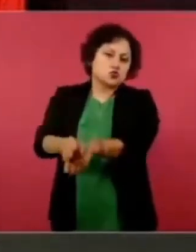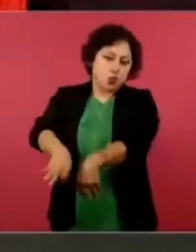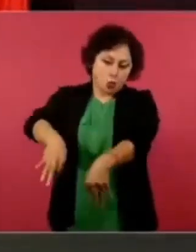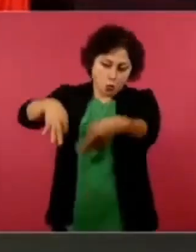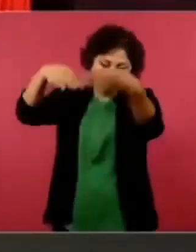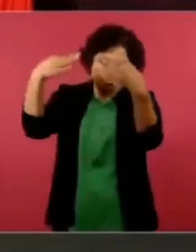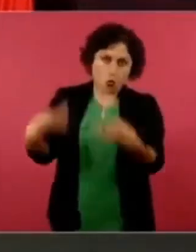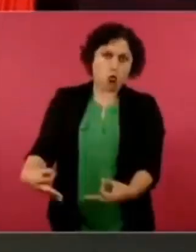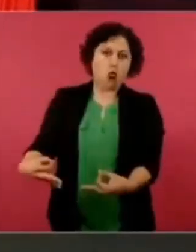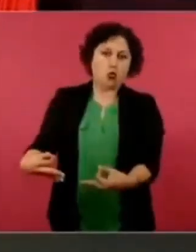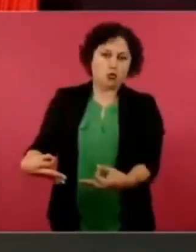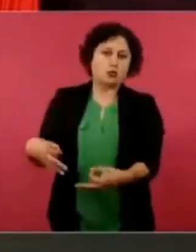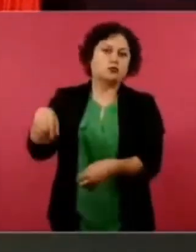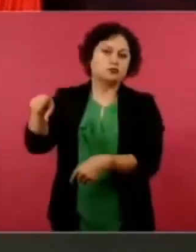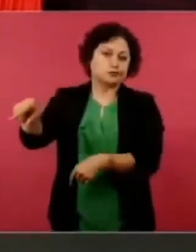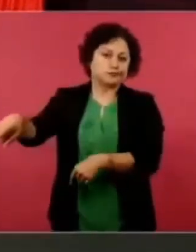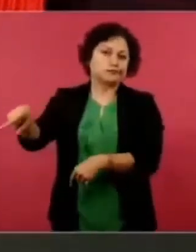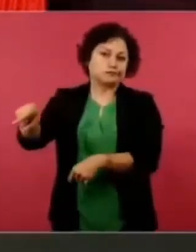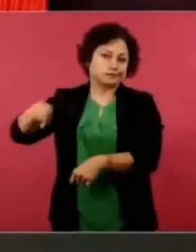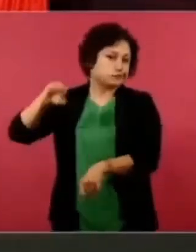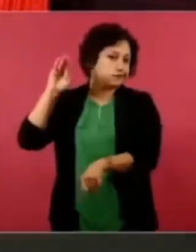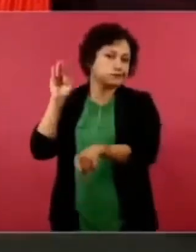de los derechos humanos.